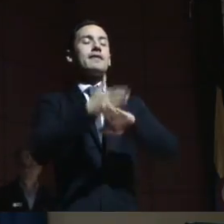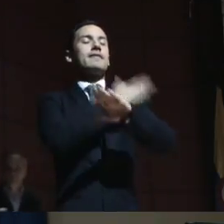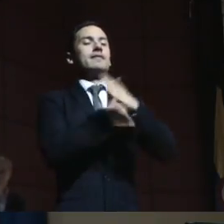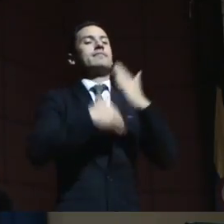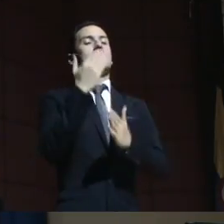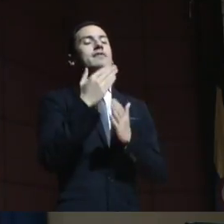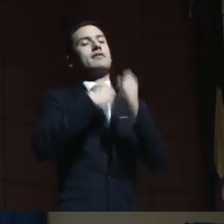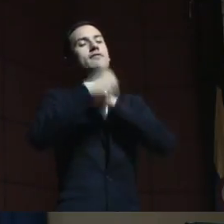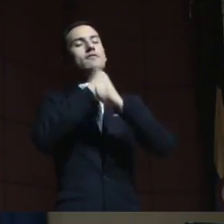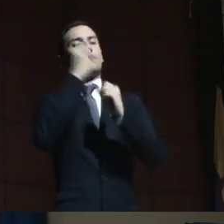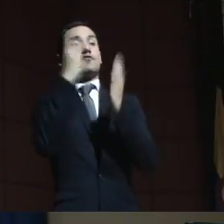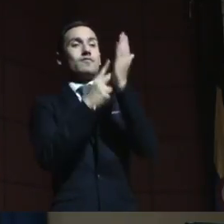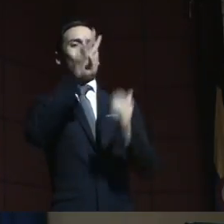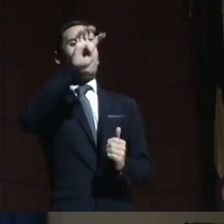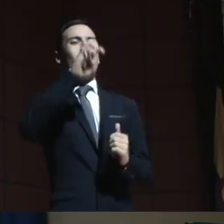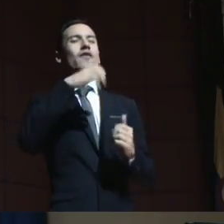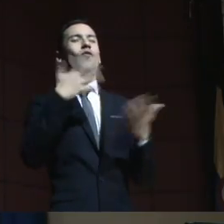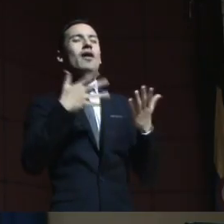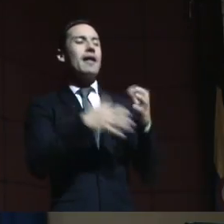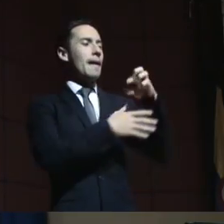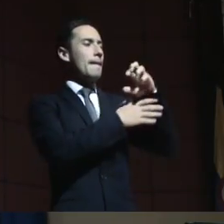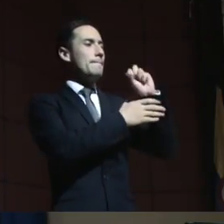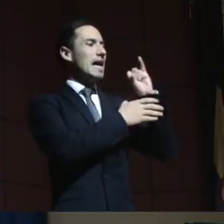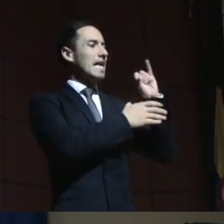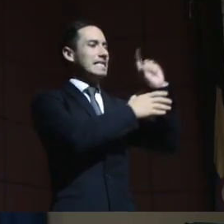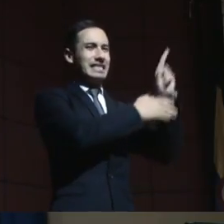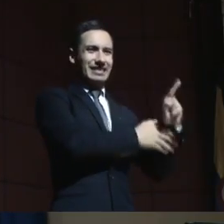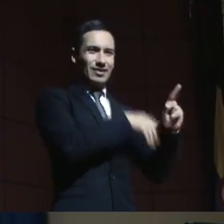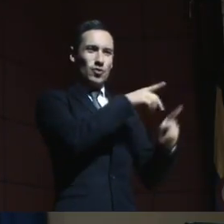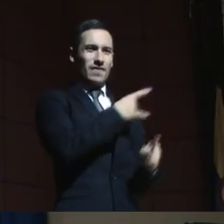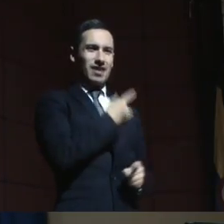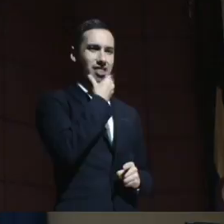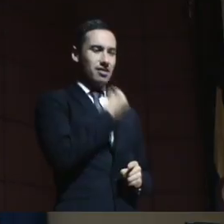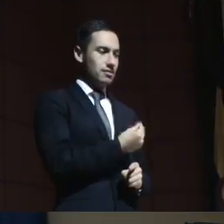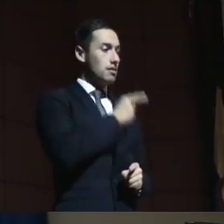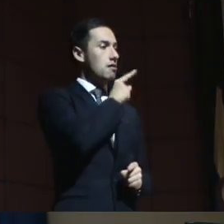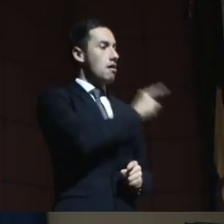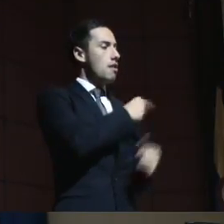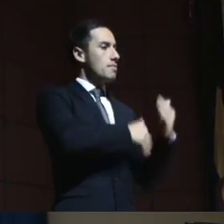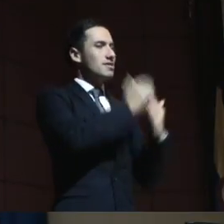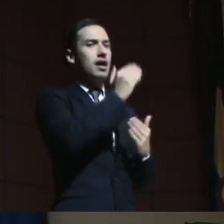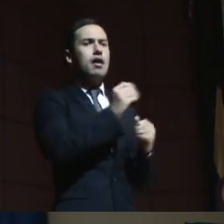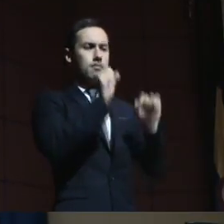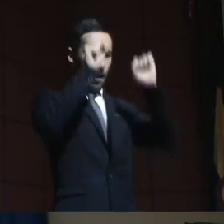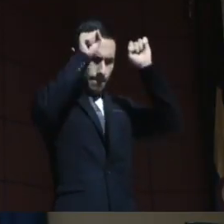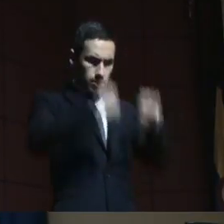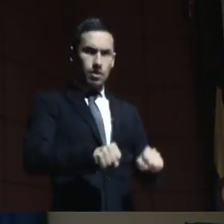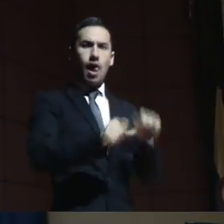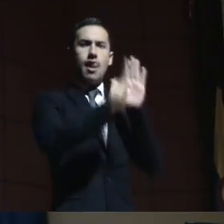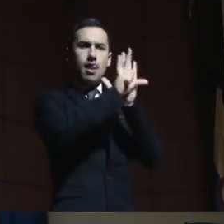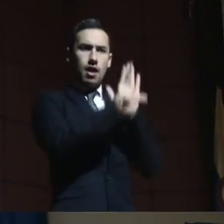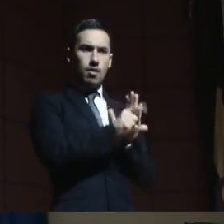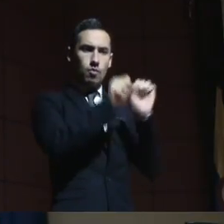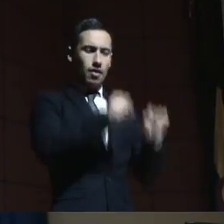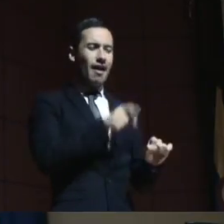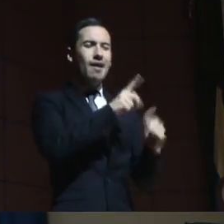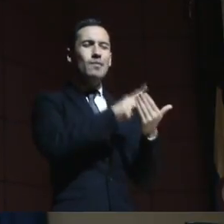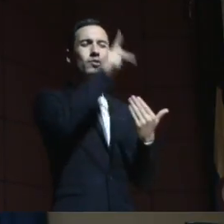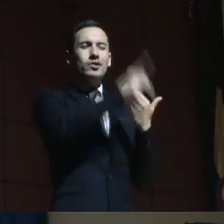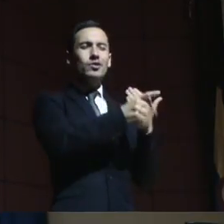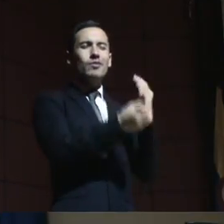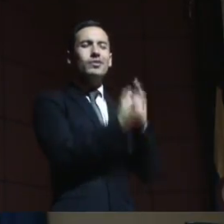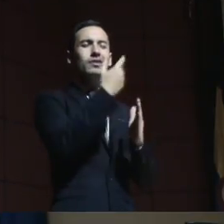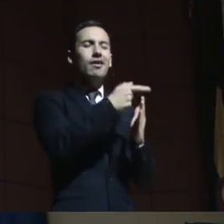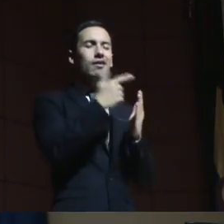el 2009 con país a abordar el tema de la capacidad legal con un proyecto que pretendía